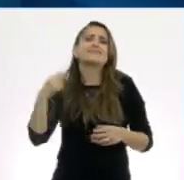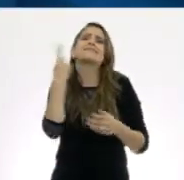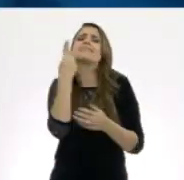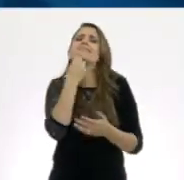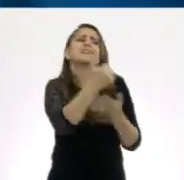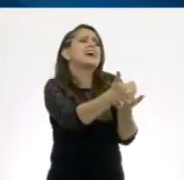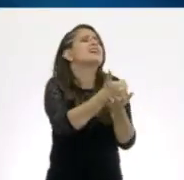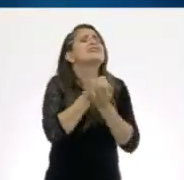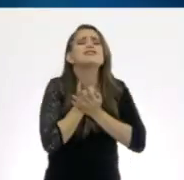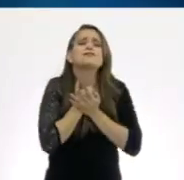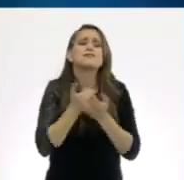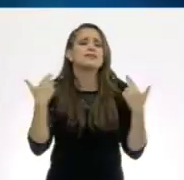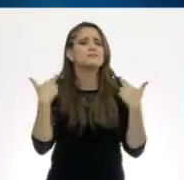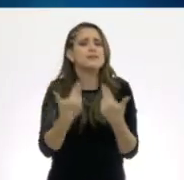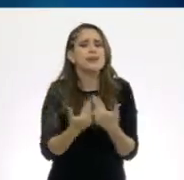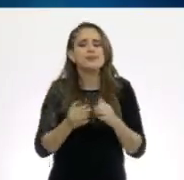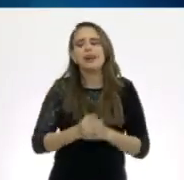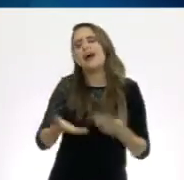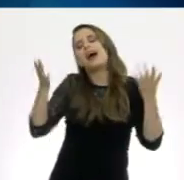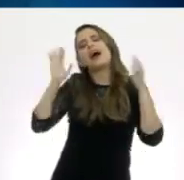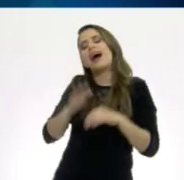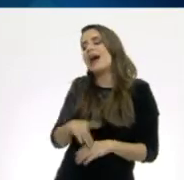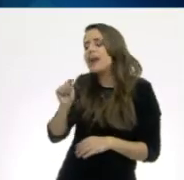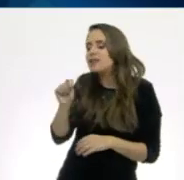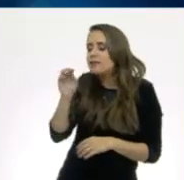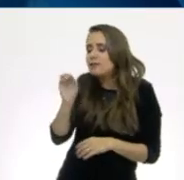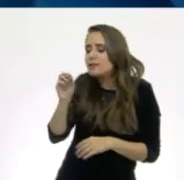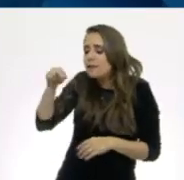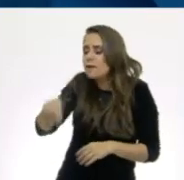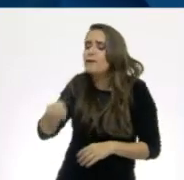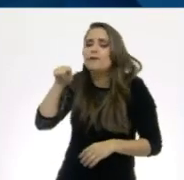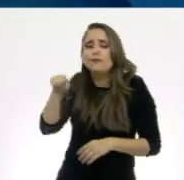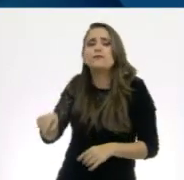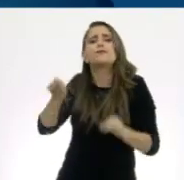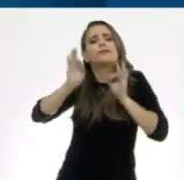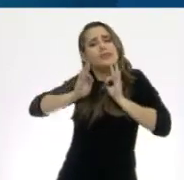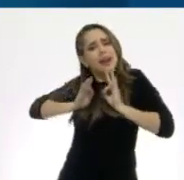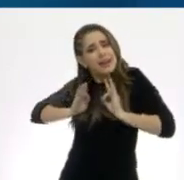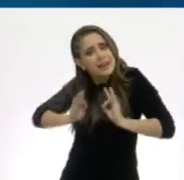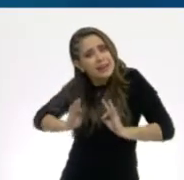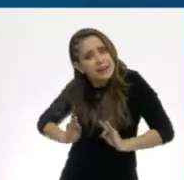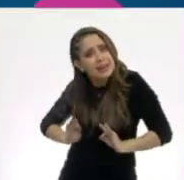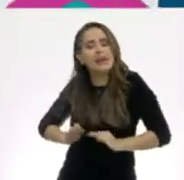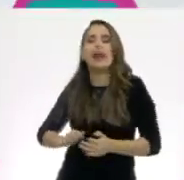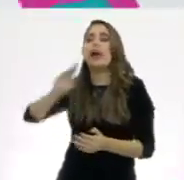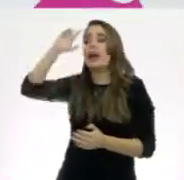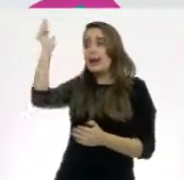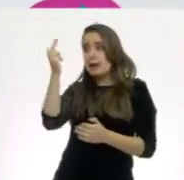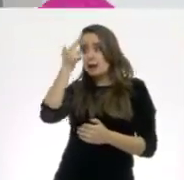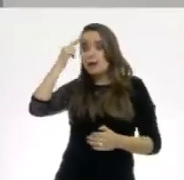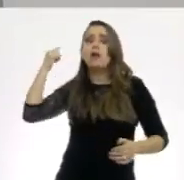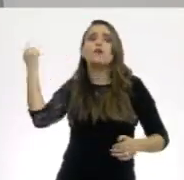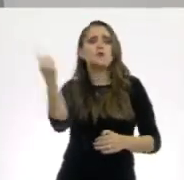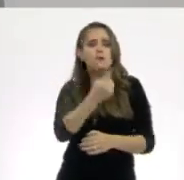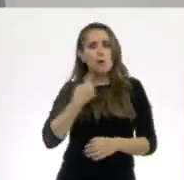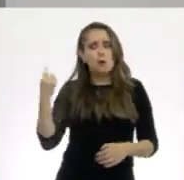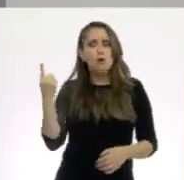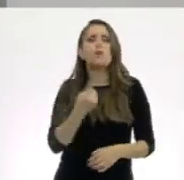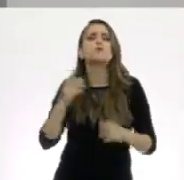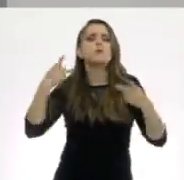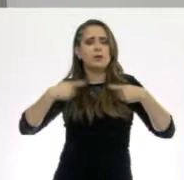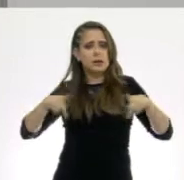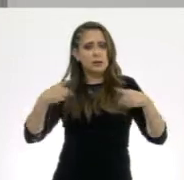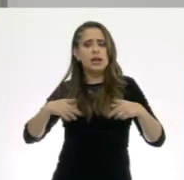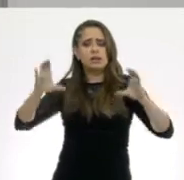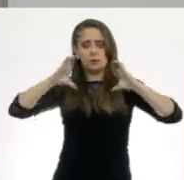ayuda, maestra! ¡Ay, Tom! ¡Tranquilo! Recuerda que todos en la vida tenemos cambios y en la